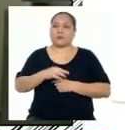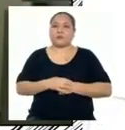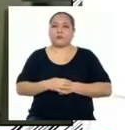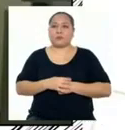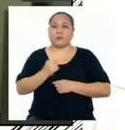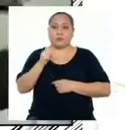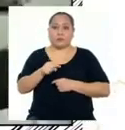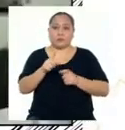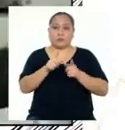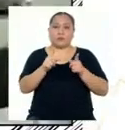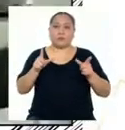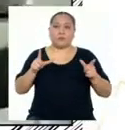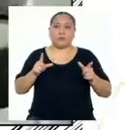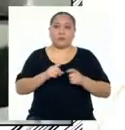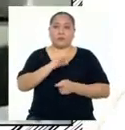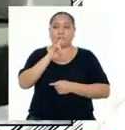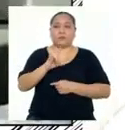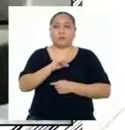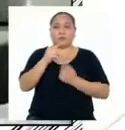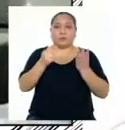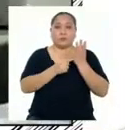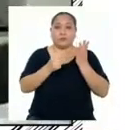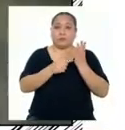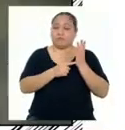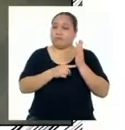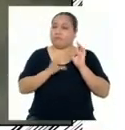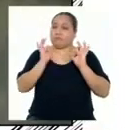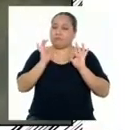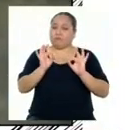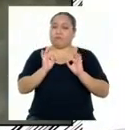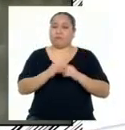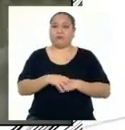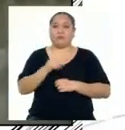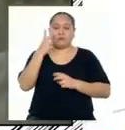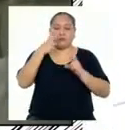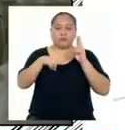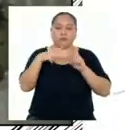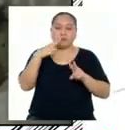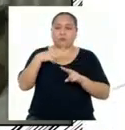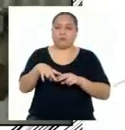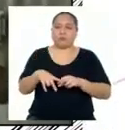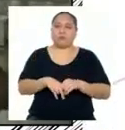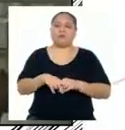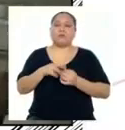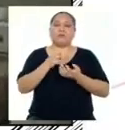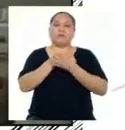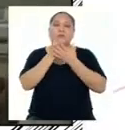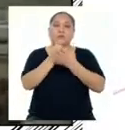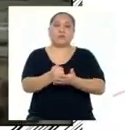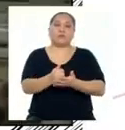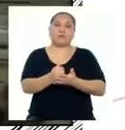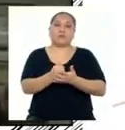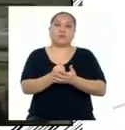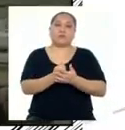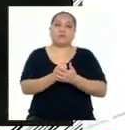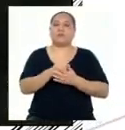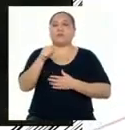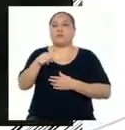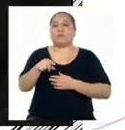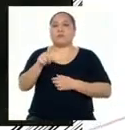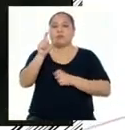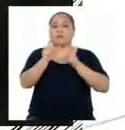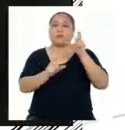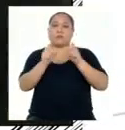En este lugar Usando tecnología de punta Se diagnostica y trata La tercera parte de los 60 mil